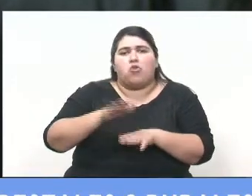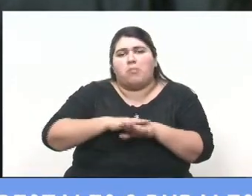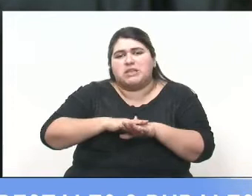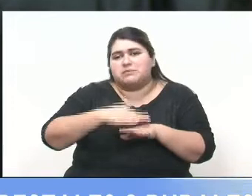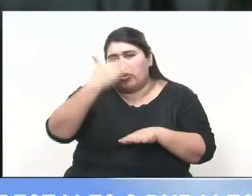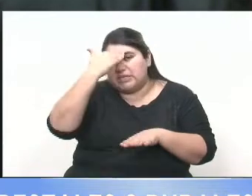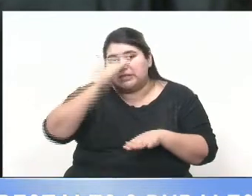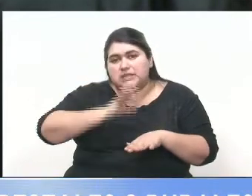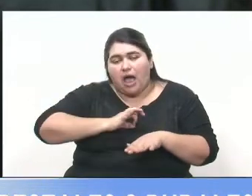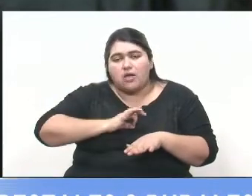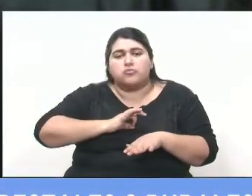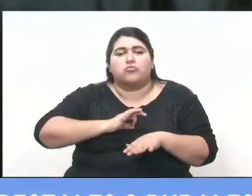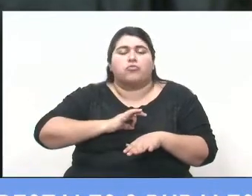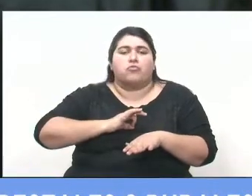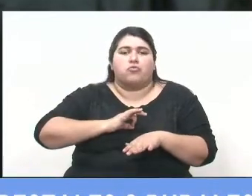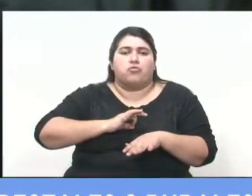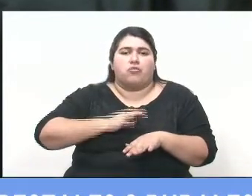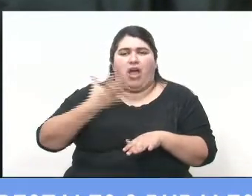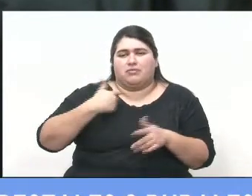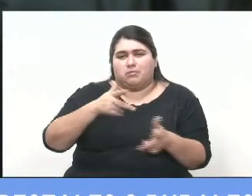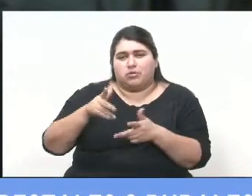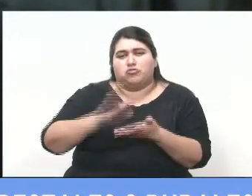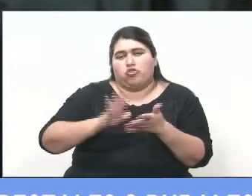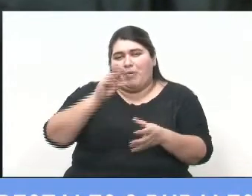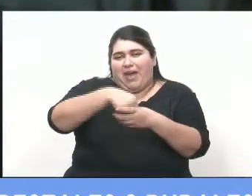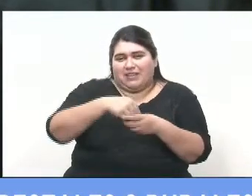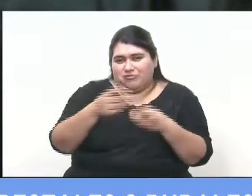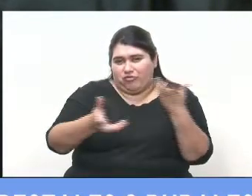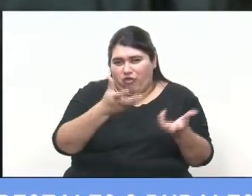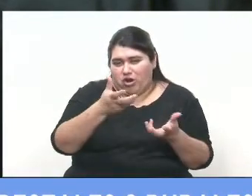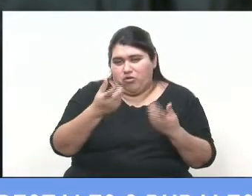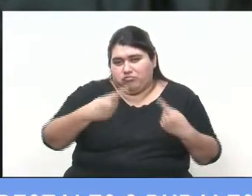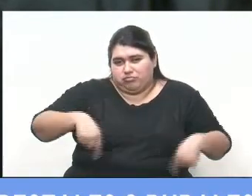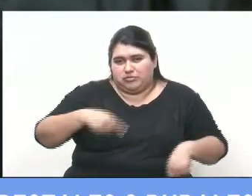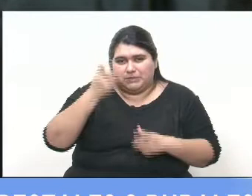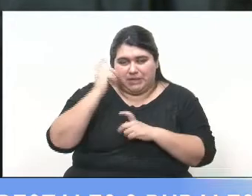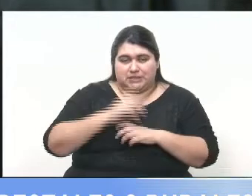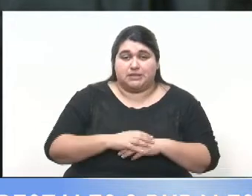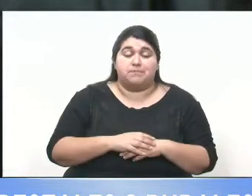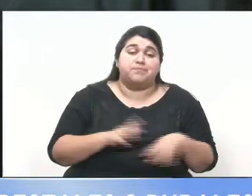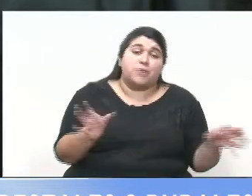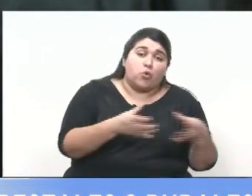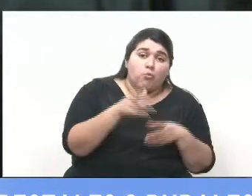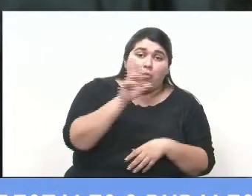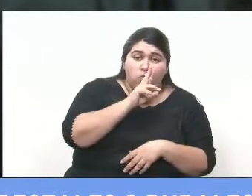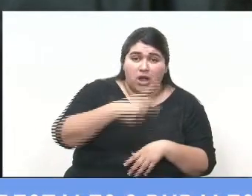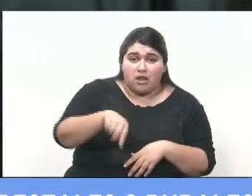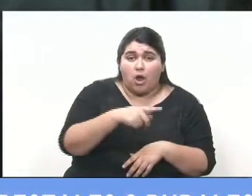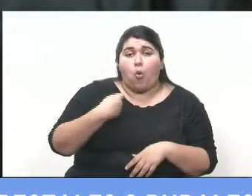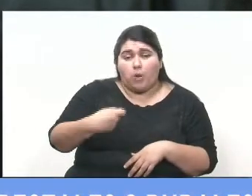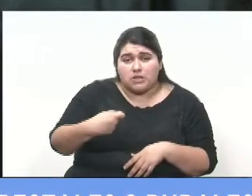en, como dije, las tareas de combate. Las mujeres podrán jubilarse